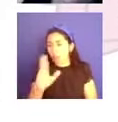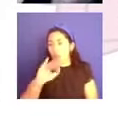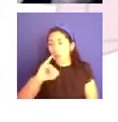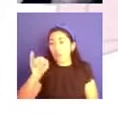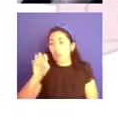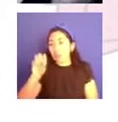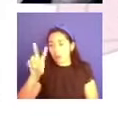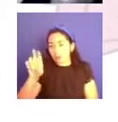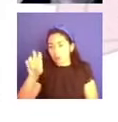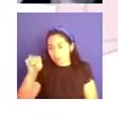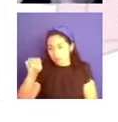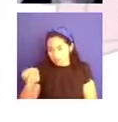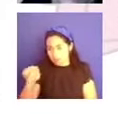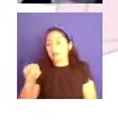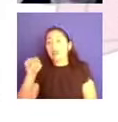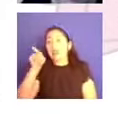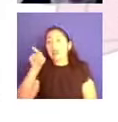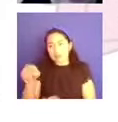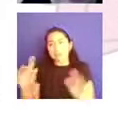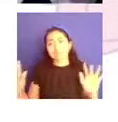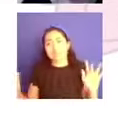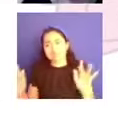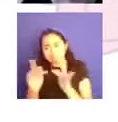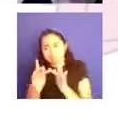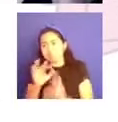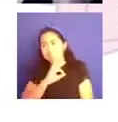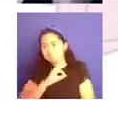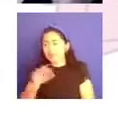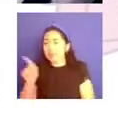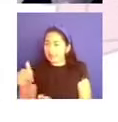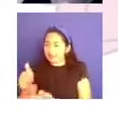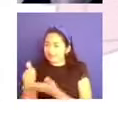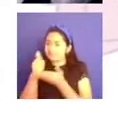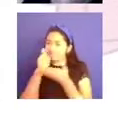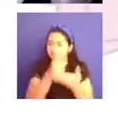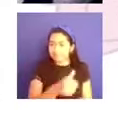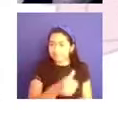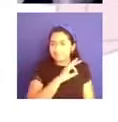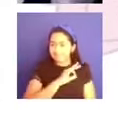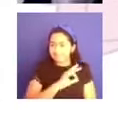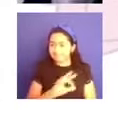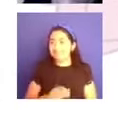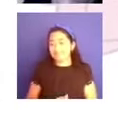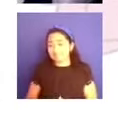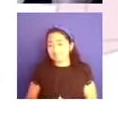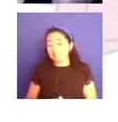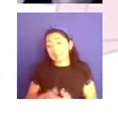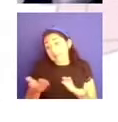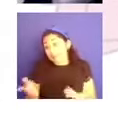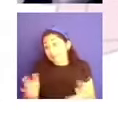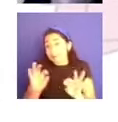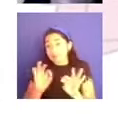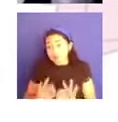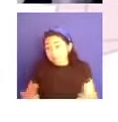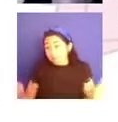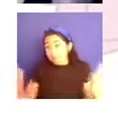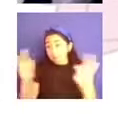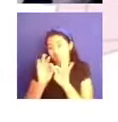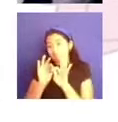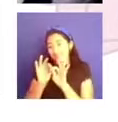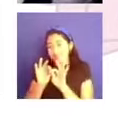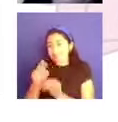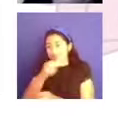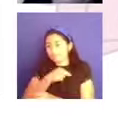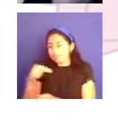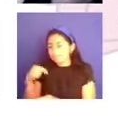esa opción que les puede apoyar en este sentido. Inclusive algo muy importante, pues, esa parte de construir estas redes sociales, ¿no?